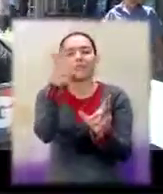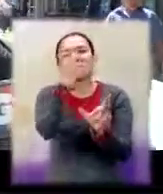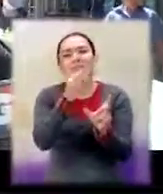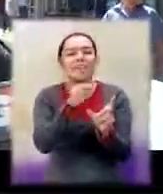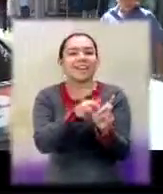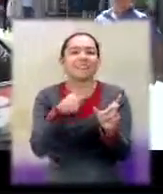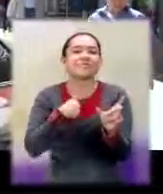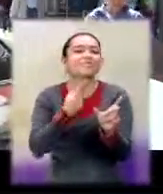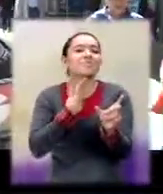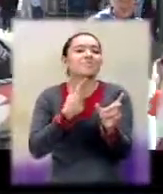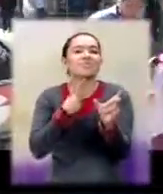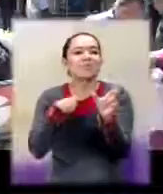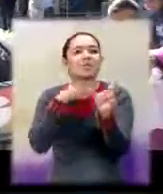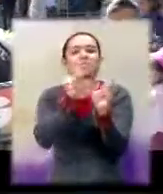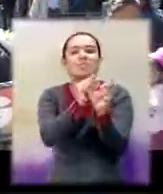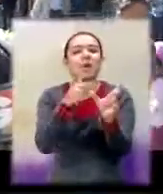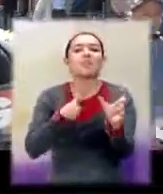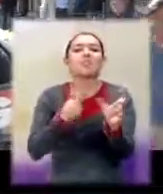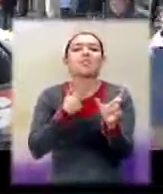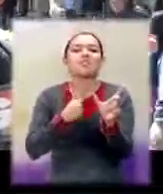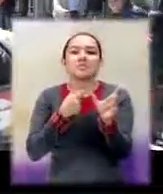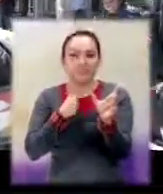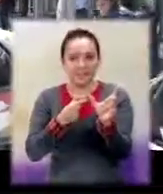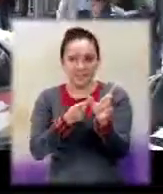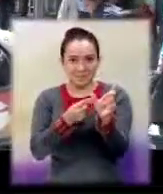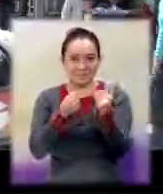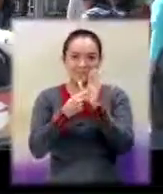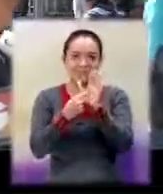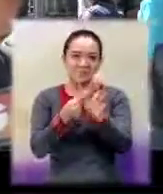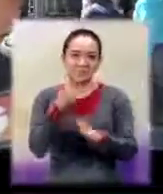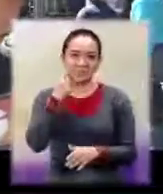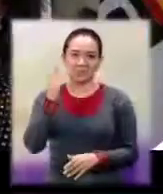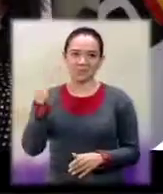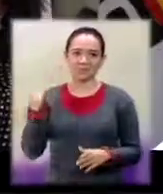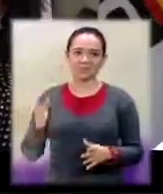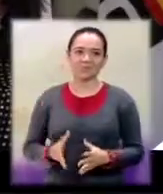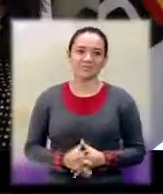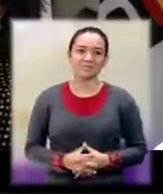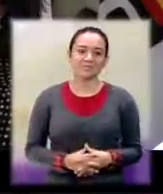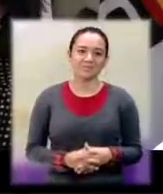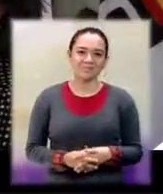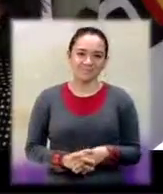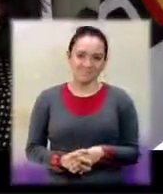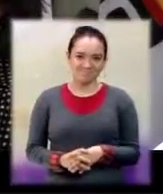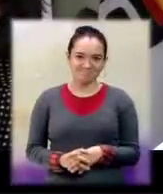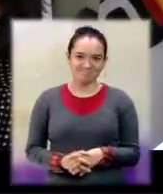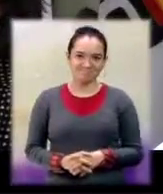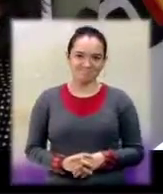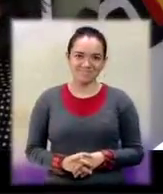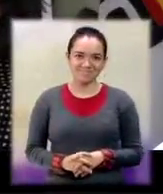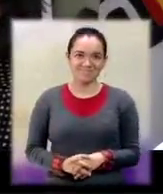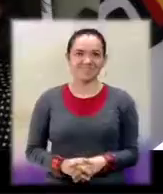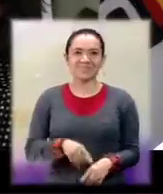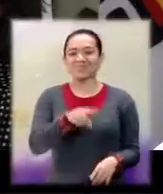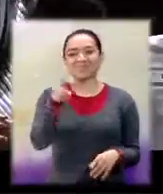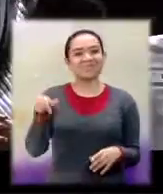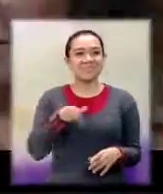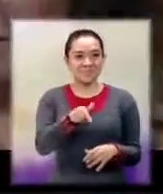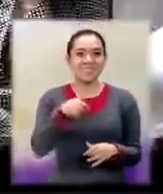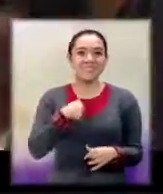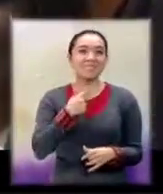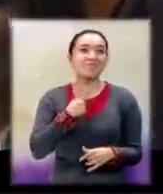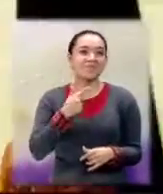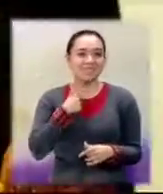angelito. Así es como me gusta a mí que sean nobles y que quieran a la gente pobre. Ve, eso de dar bolsas sí genera simpatía.